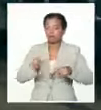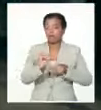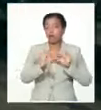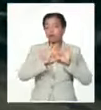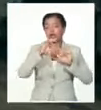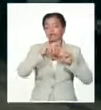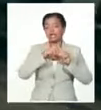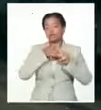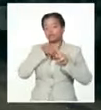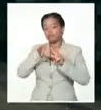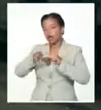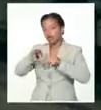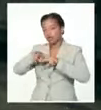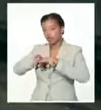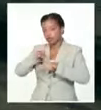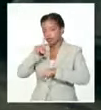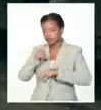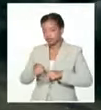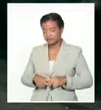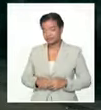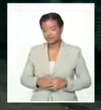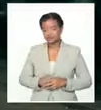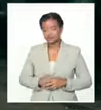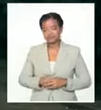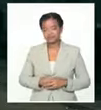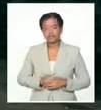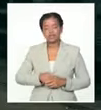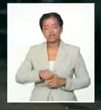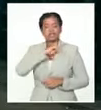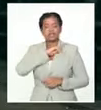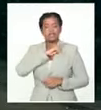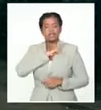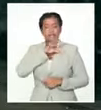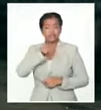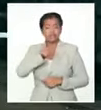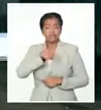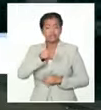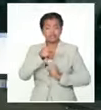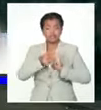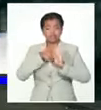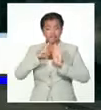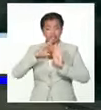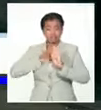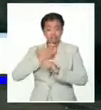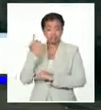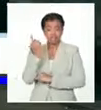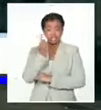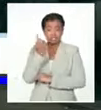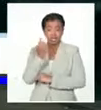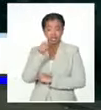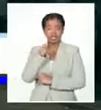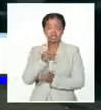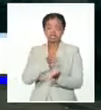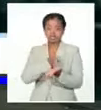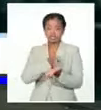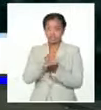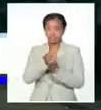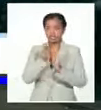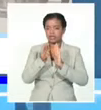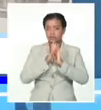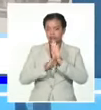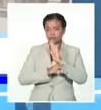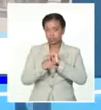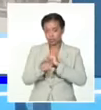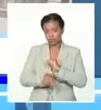Directivos señalan que en el caso de los trenes nacionales, estos mantienen su programación actual